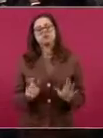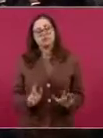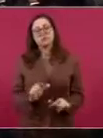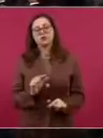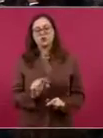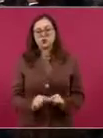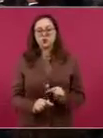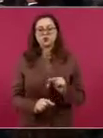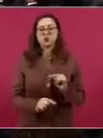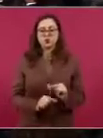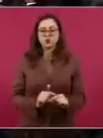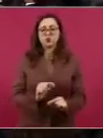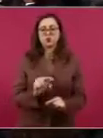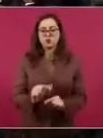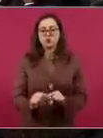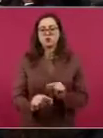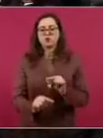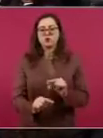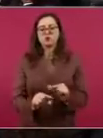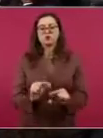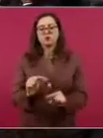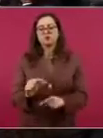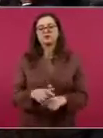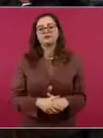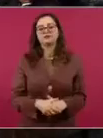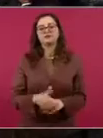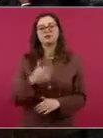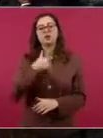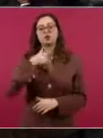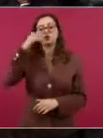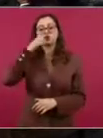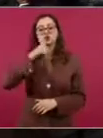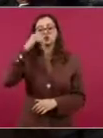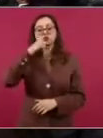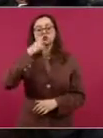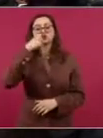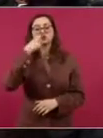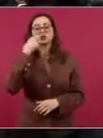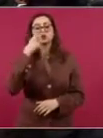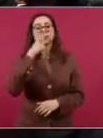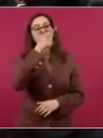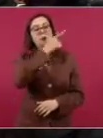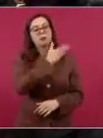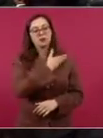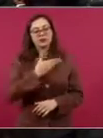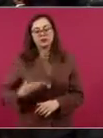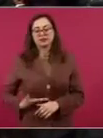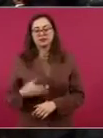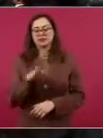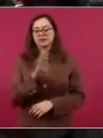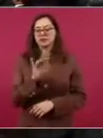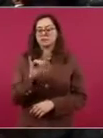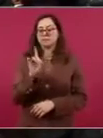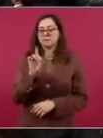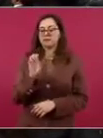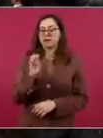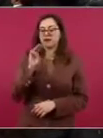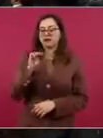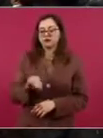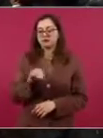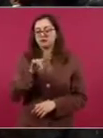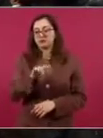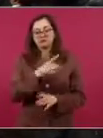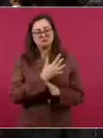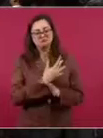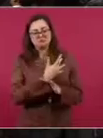siempre les comento que el presidente Biden habla de